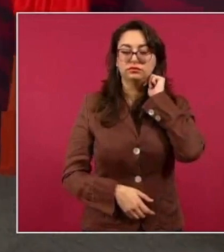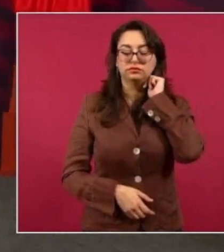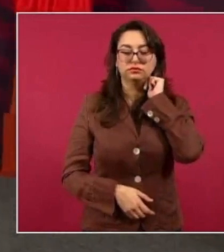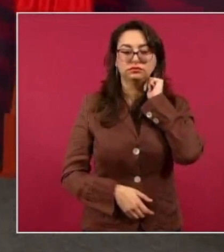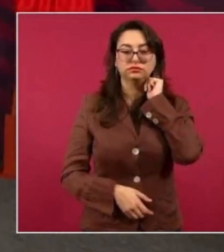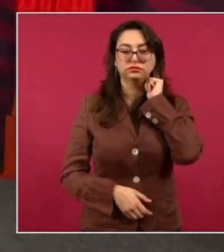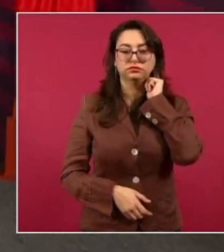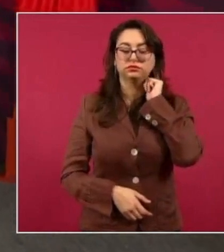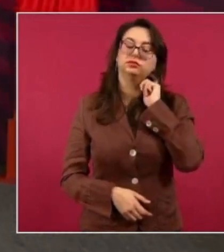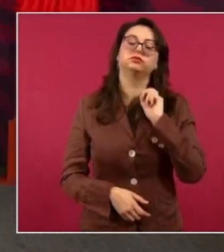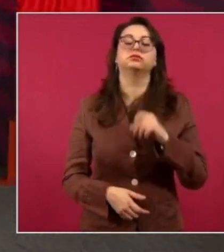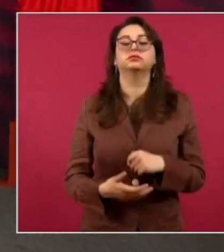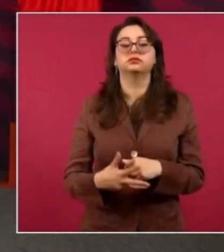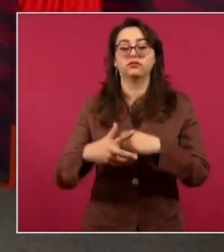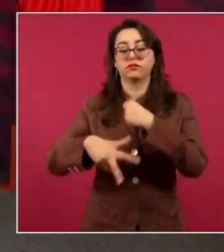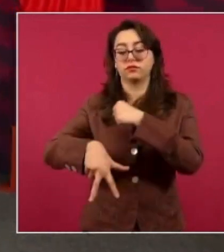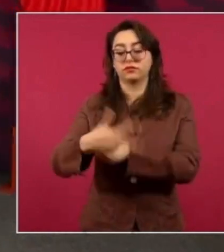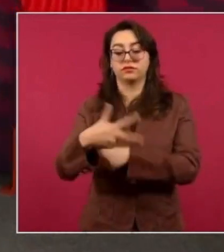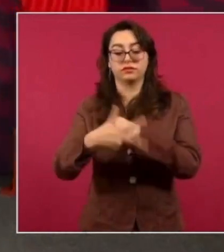13 plantas,